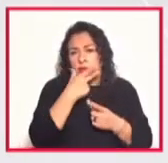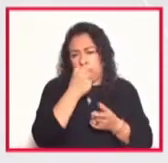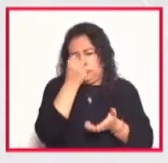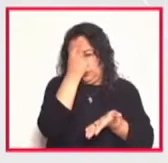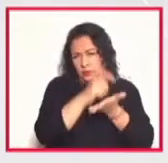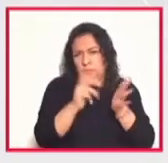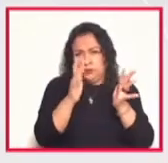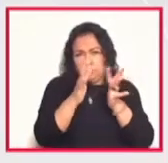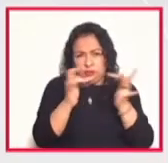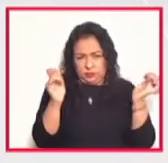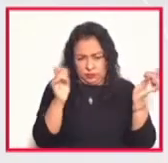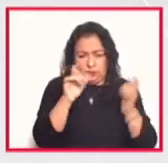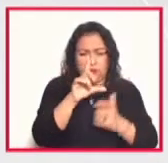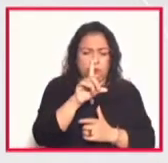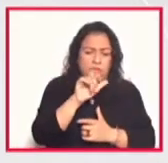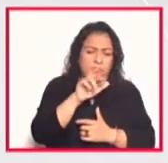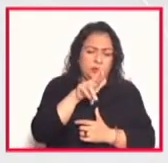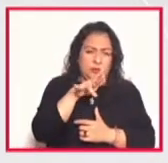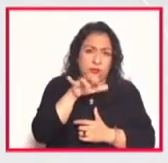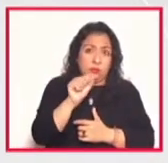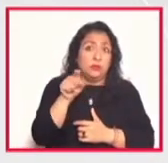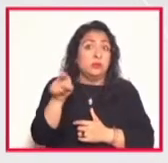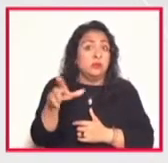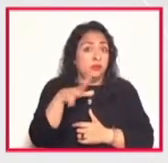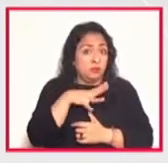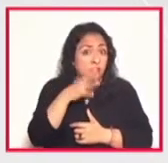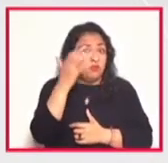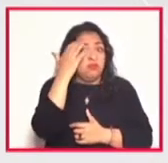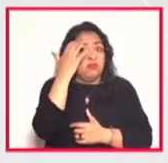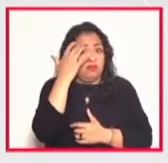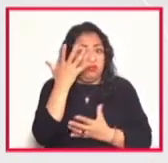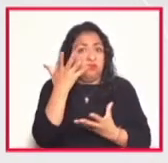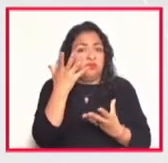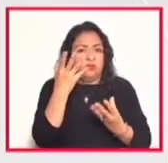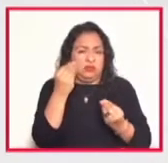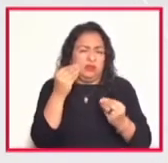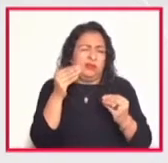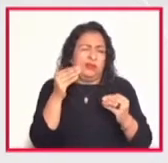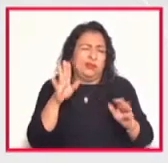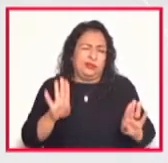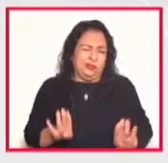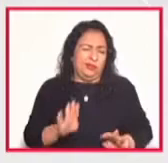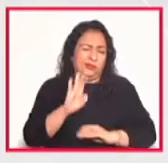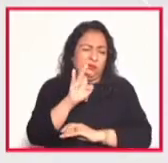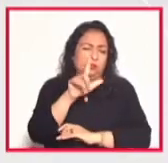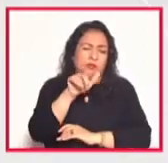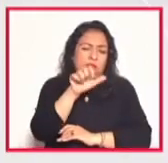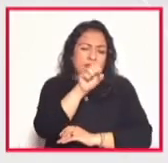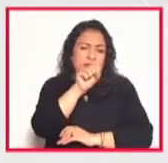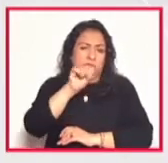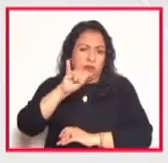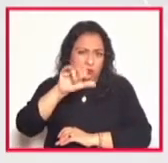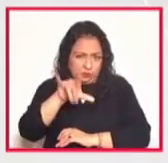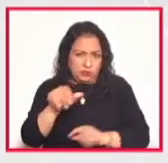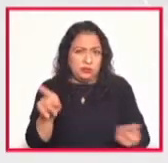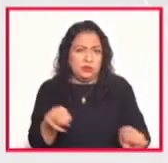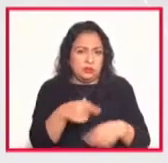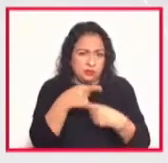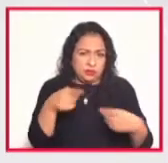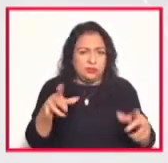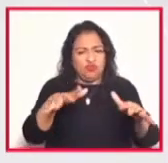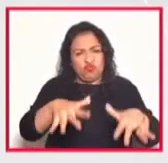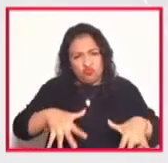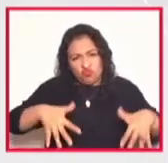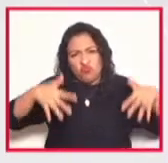Darius Milot entonces tiene una influencia totalmente clásica musical de la música de concierto